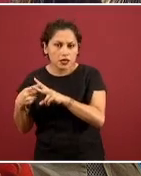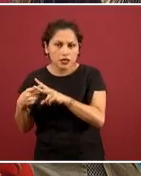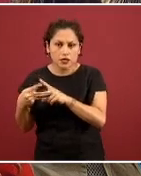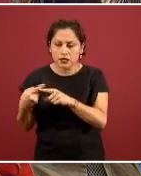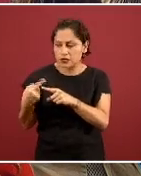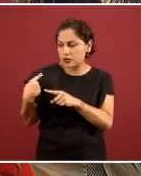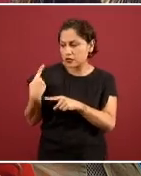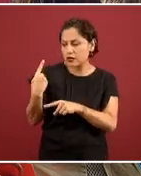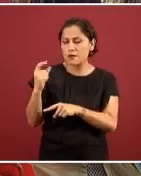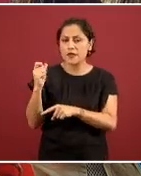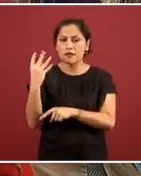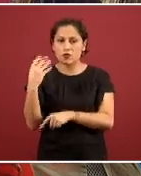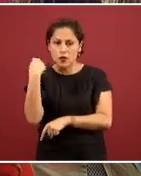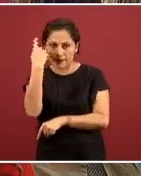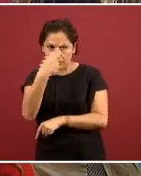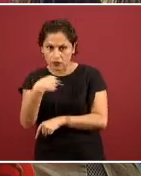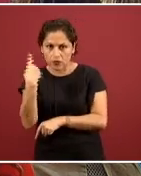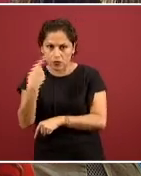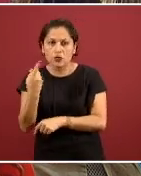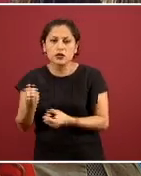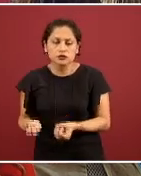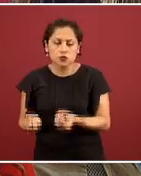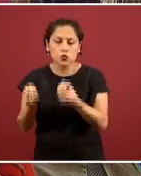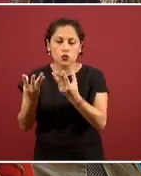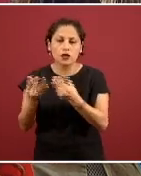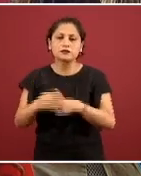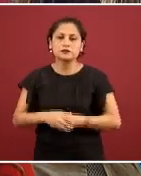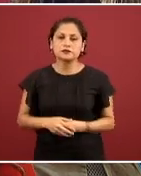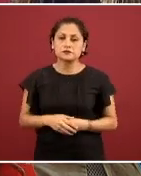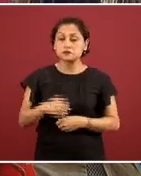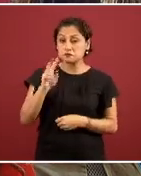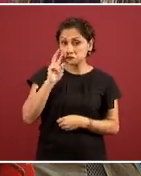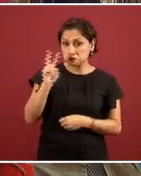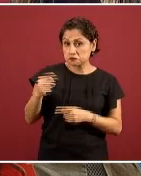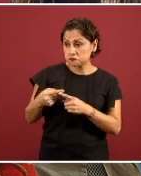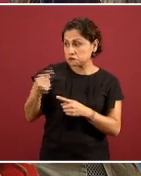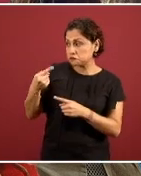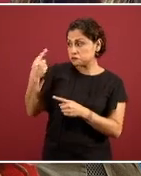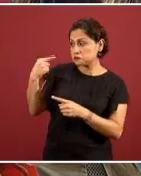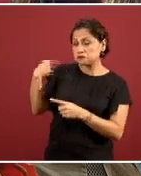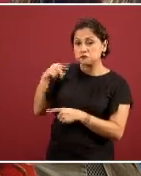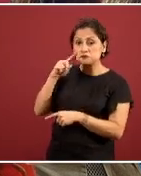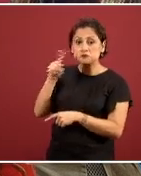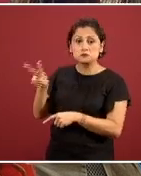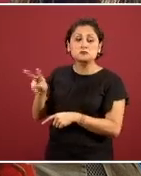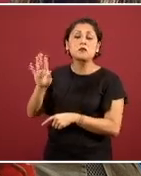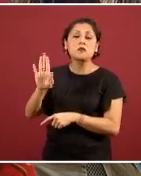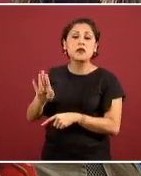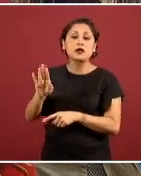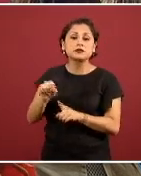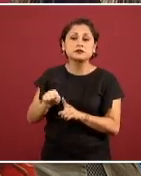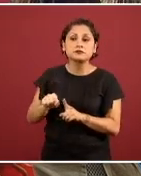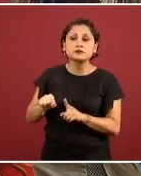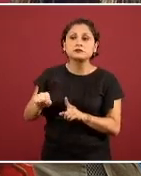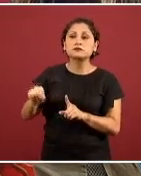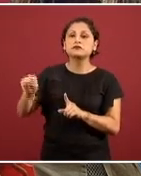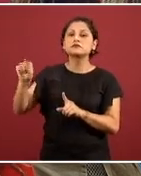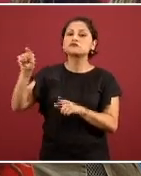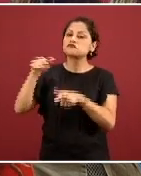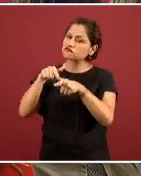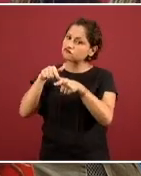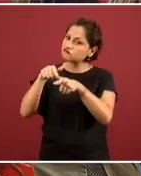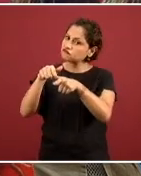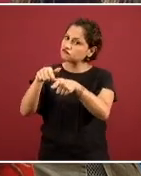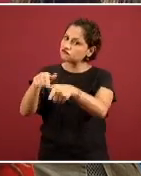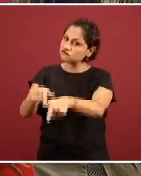y como lo venimos viendo en los últimos días, se mantiene esa tendencia ascendente que estamos viendo día con día